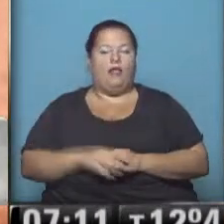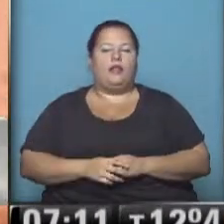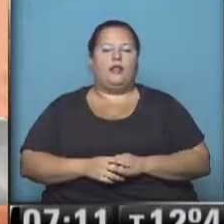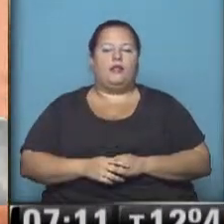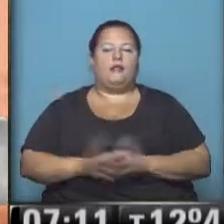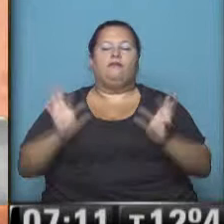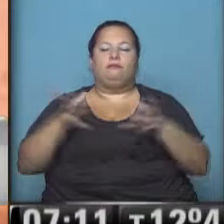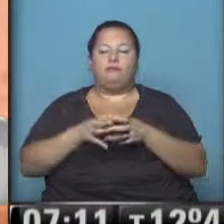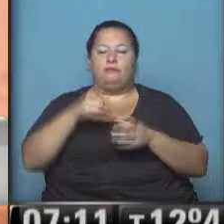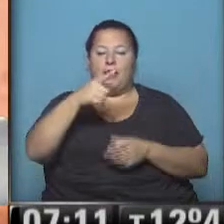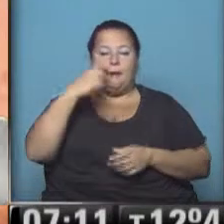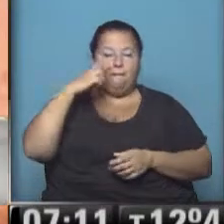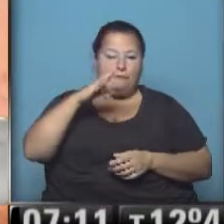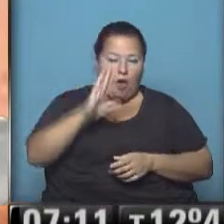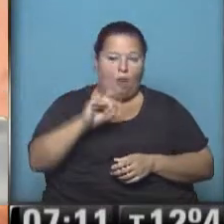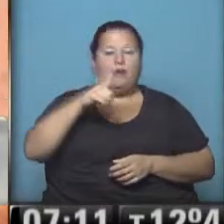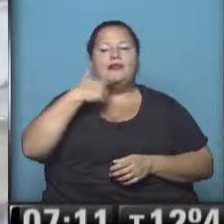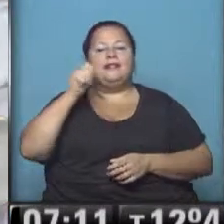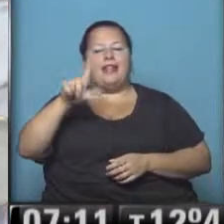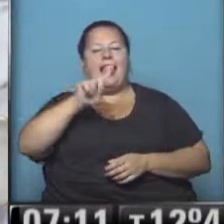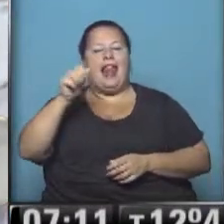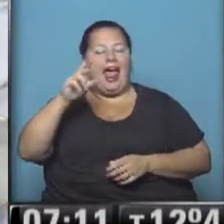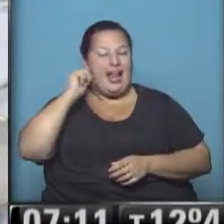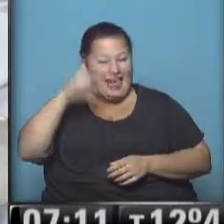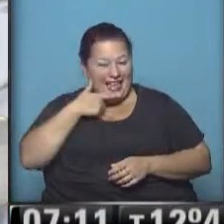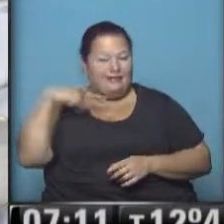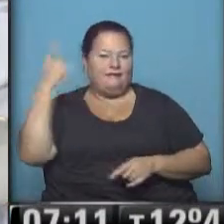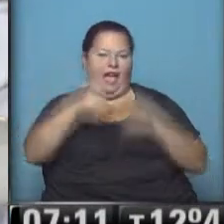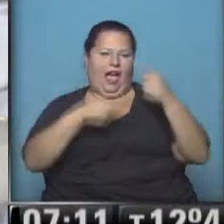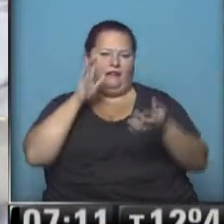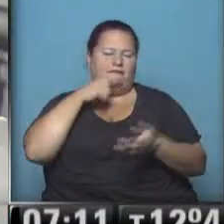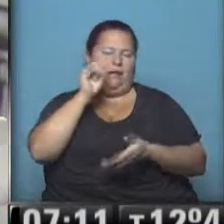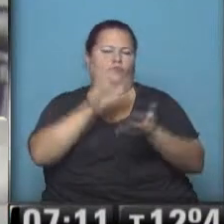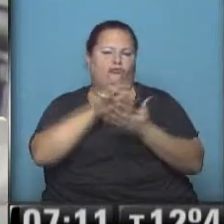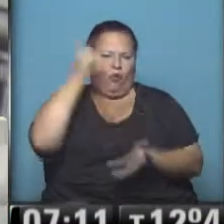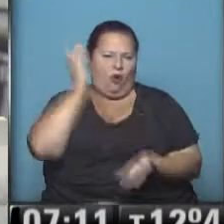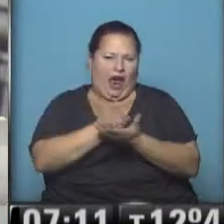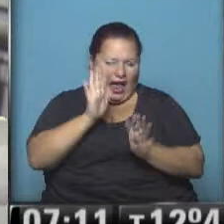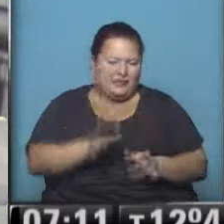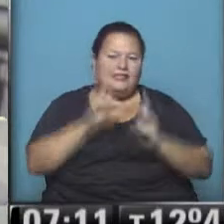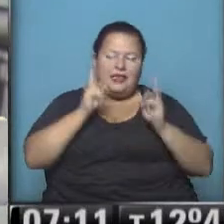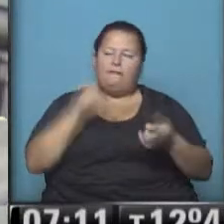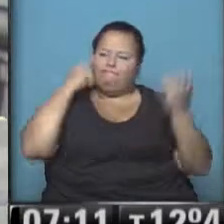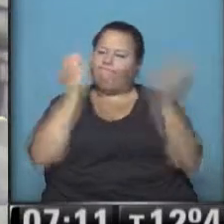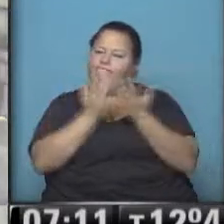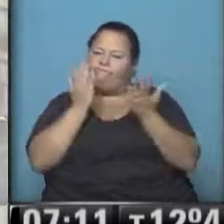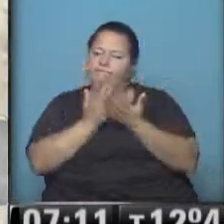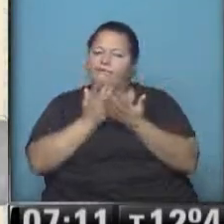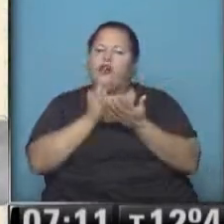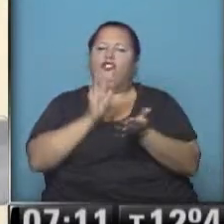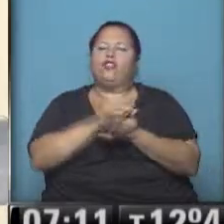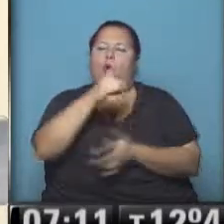los camaristas Pionbo y Sar Largués fueron cuestionados por sus fallos y están siendo también estudiados la cuestión